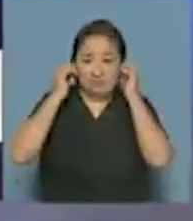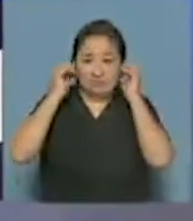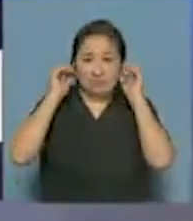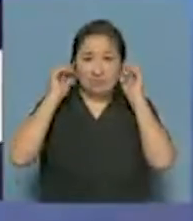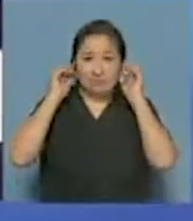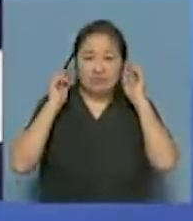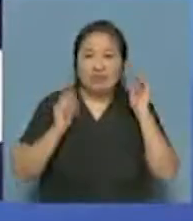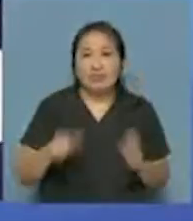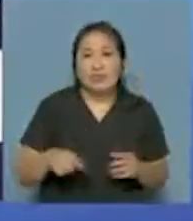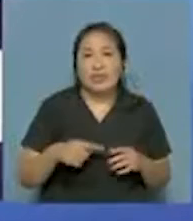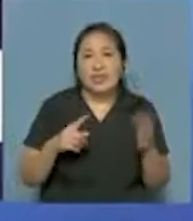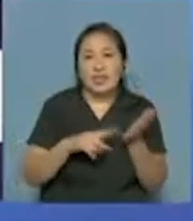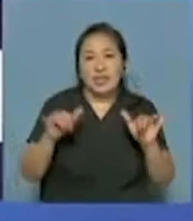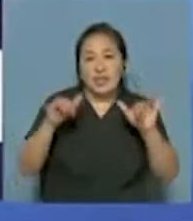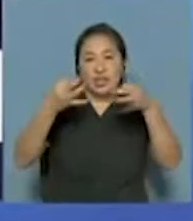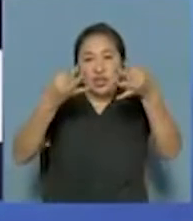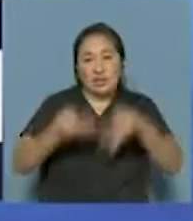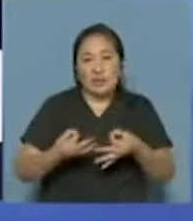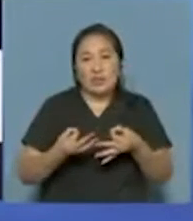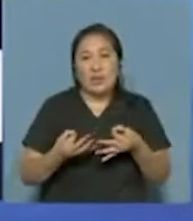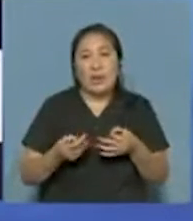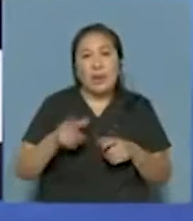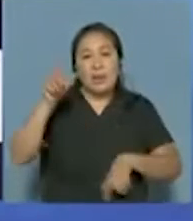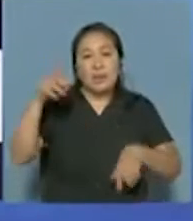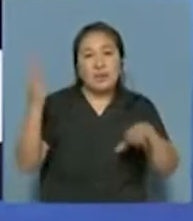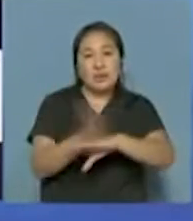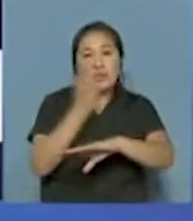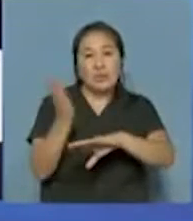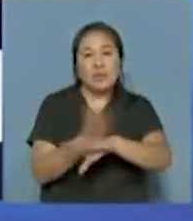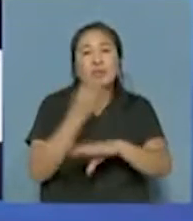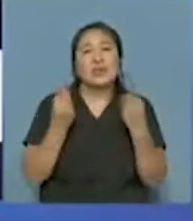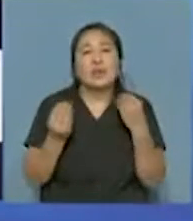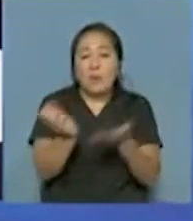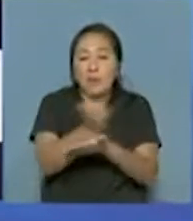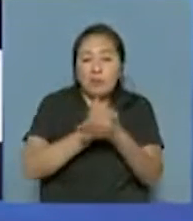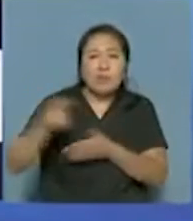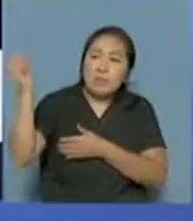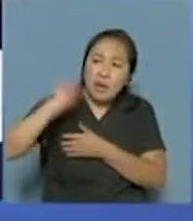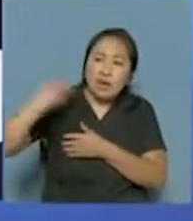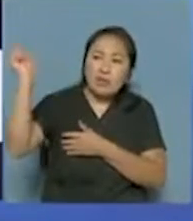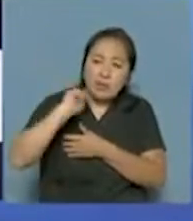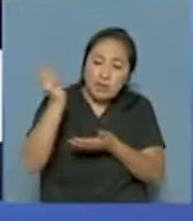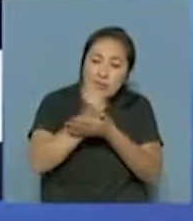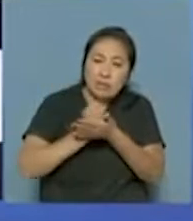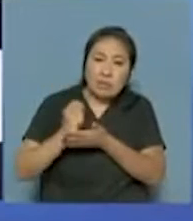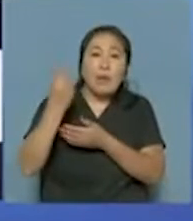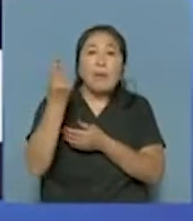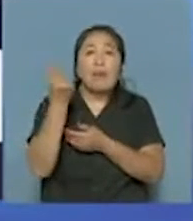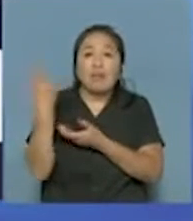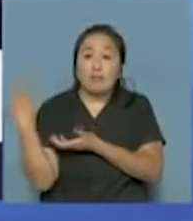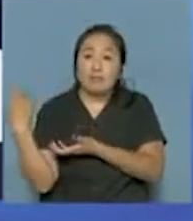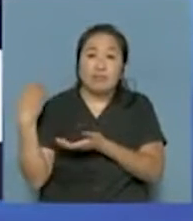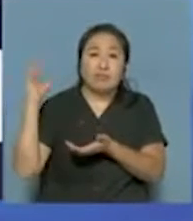Sí, creo que es buena, como lo decís vos, Marianita, para los productores, porque estábamos esperando por meses una transferencia que